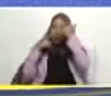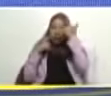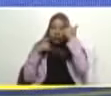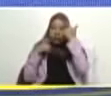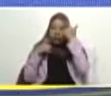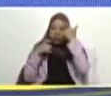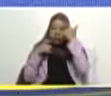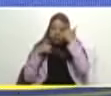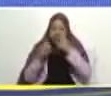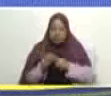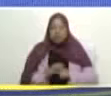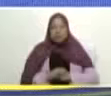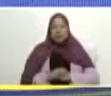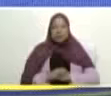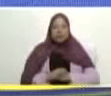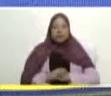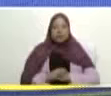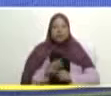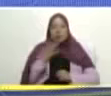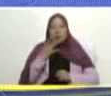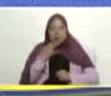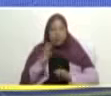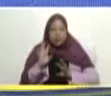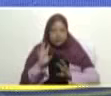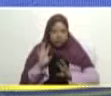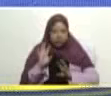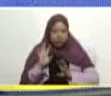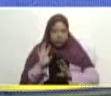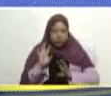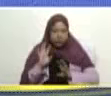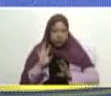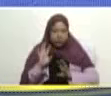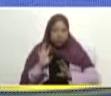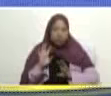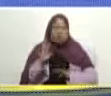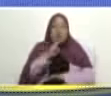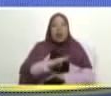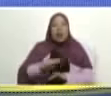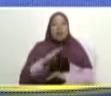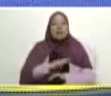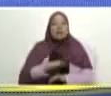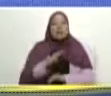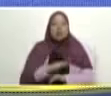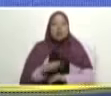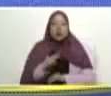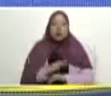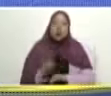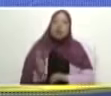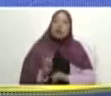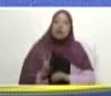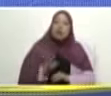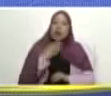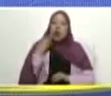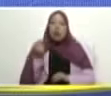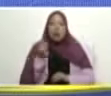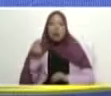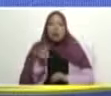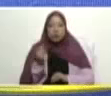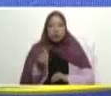para poner un ejemplo la gran misión Venezuela joven